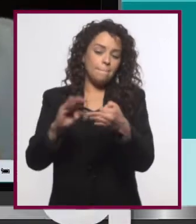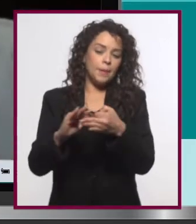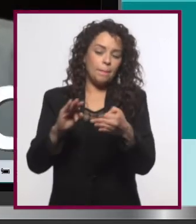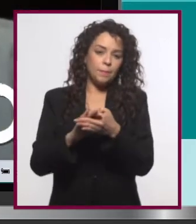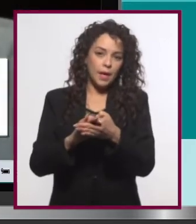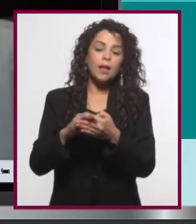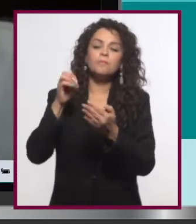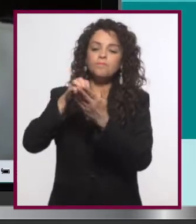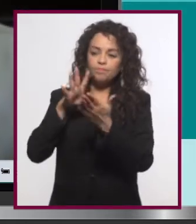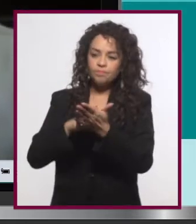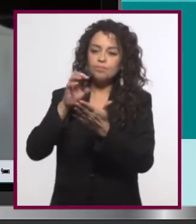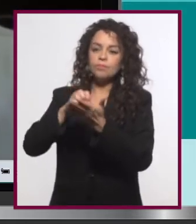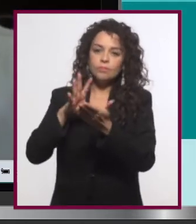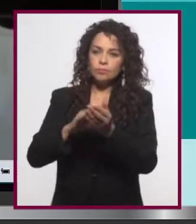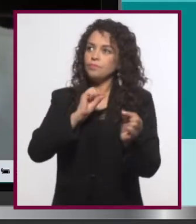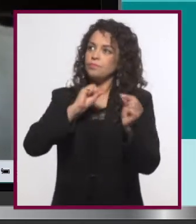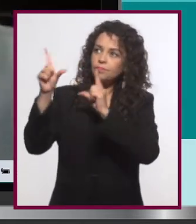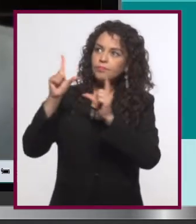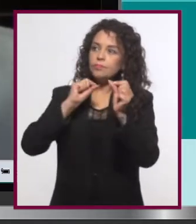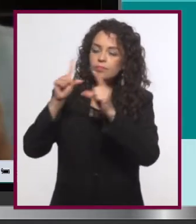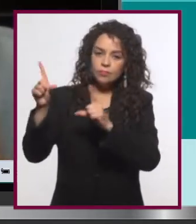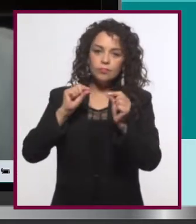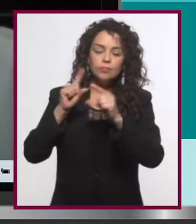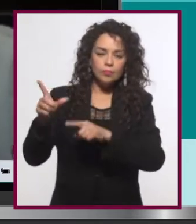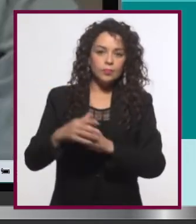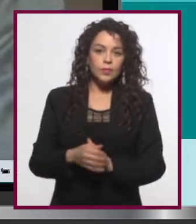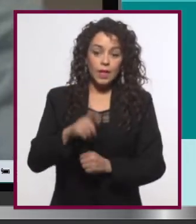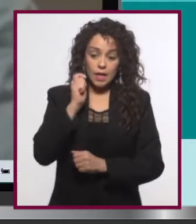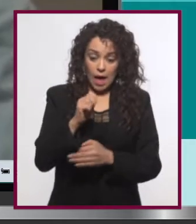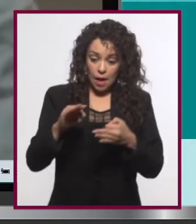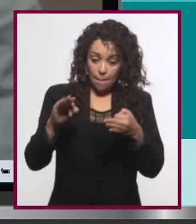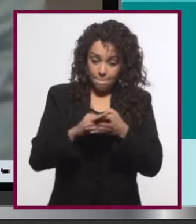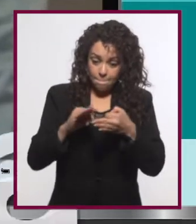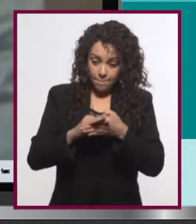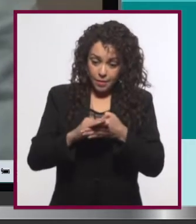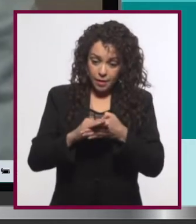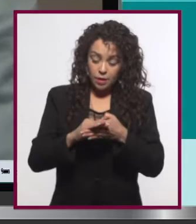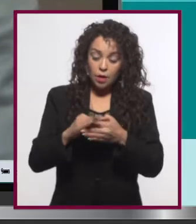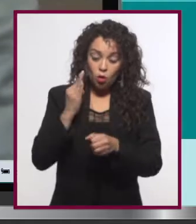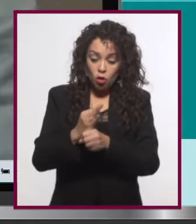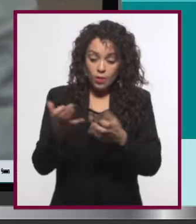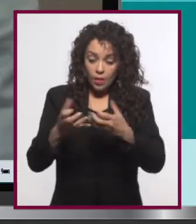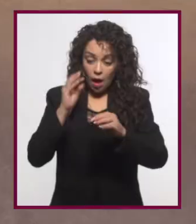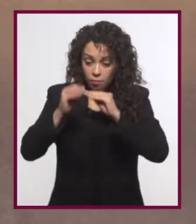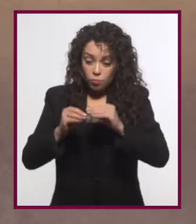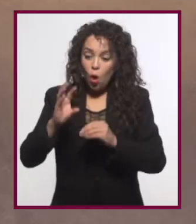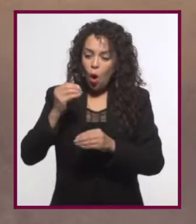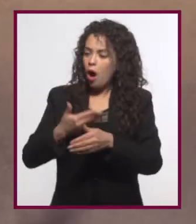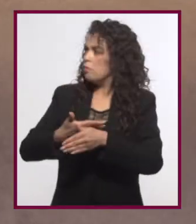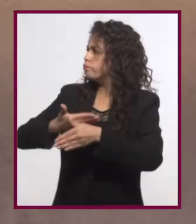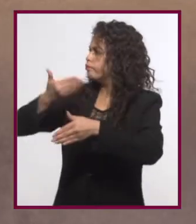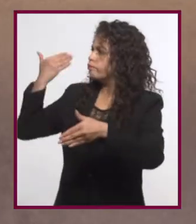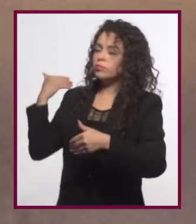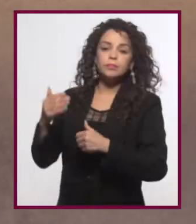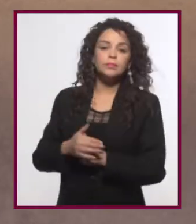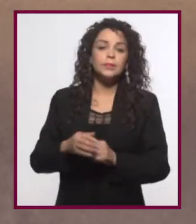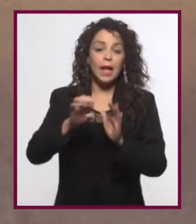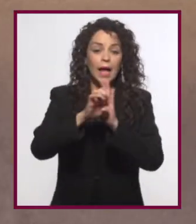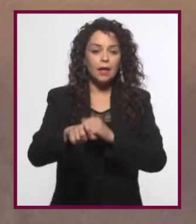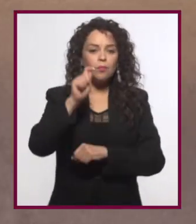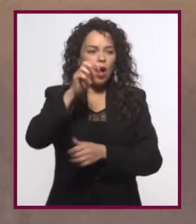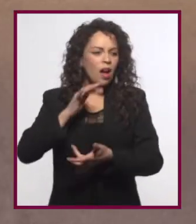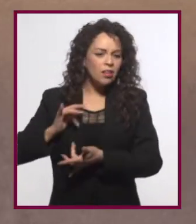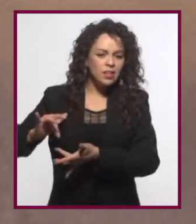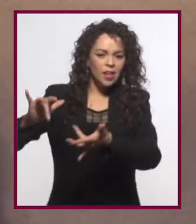cierta regularidad y tus posts o entradas aparecen de la más reciente a la más antigua. ¿Como cuando escribes algo en redes